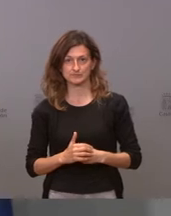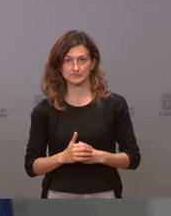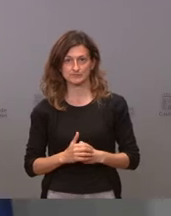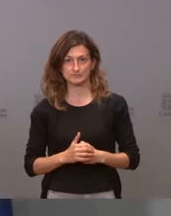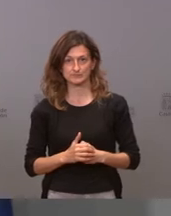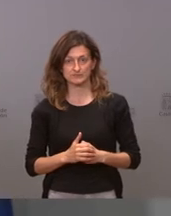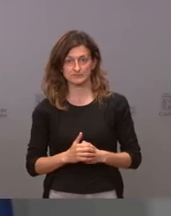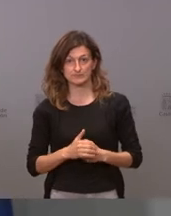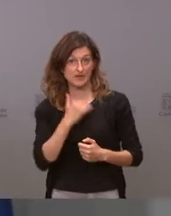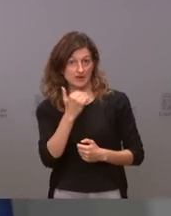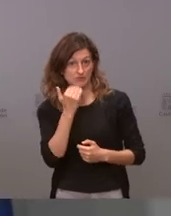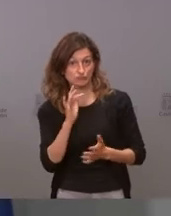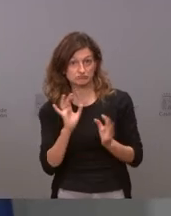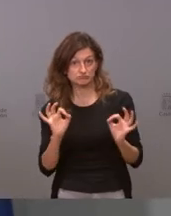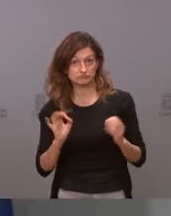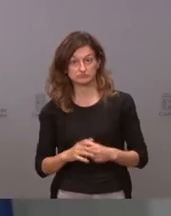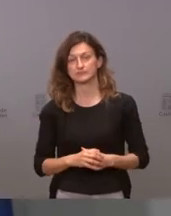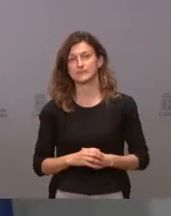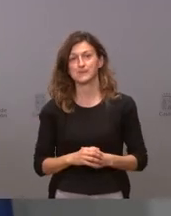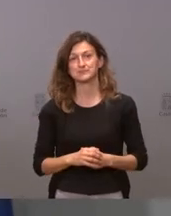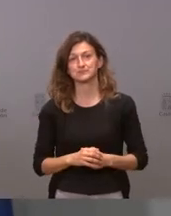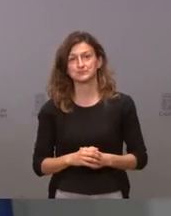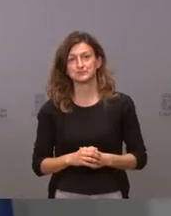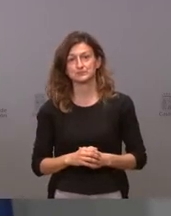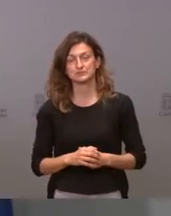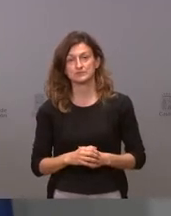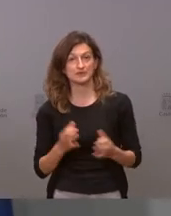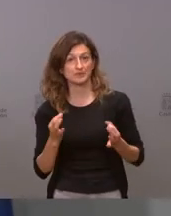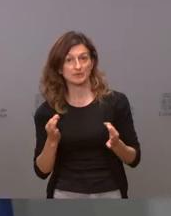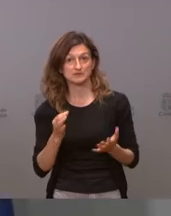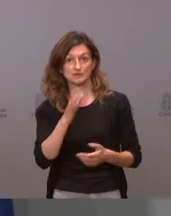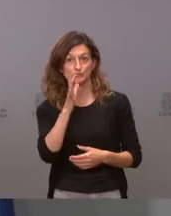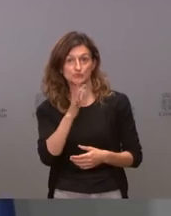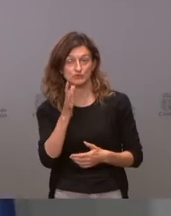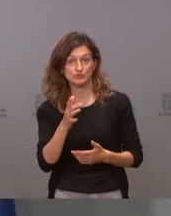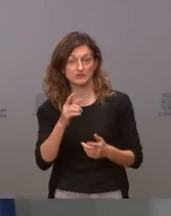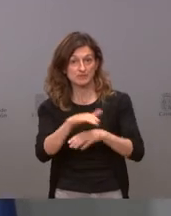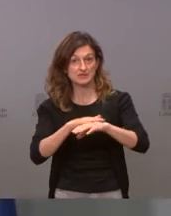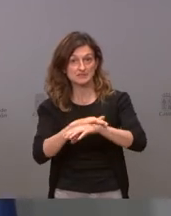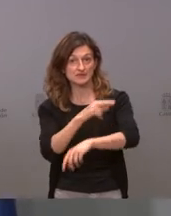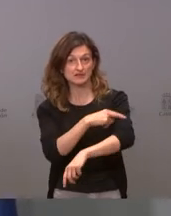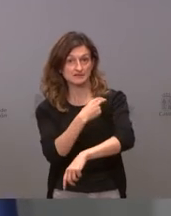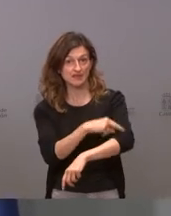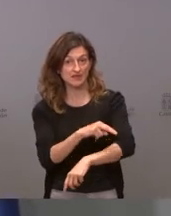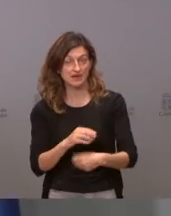algo pasa ¿no? algo pasa cuando la ministra de sanidad